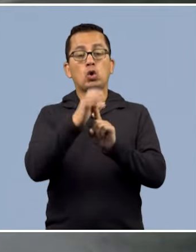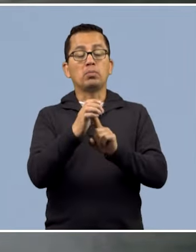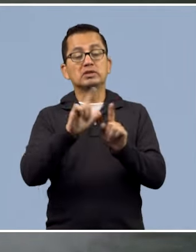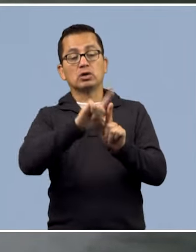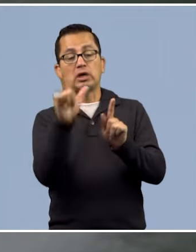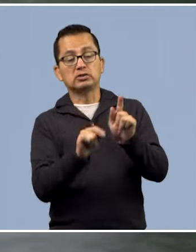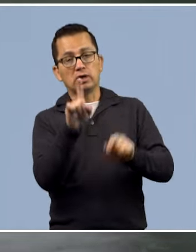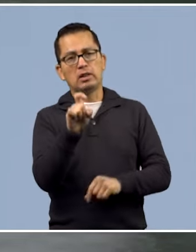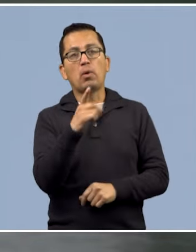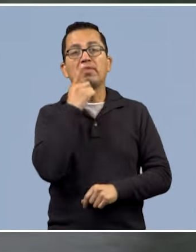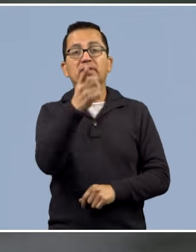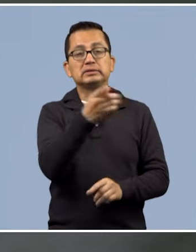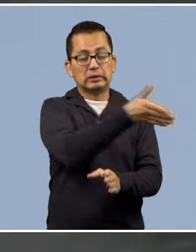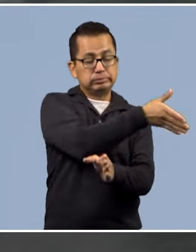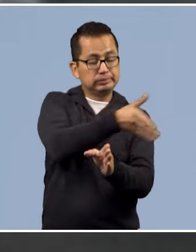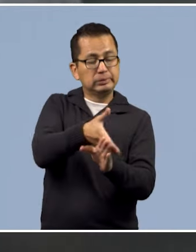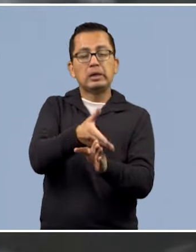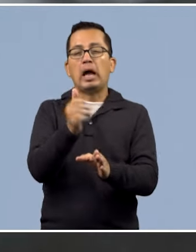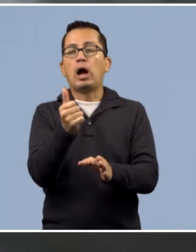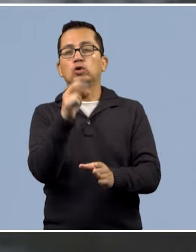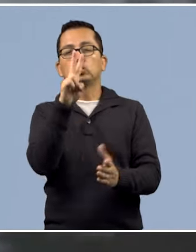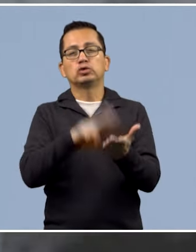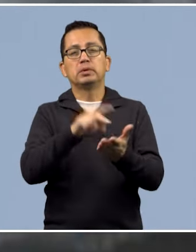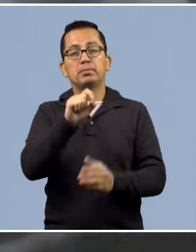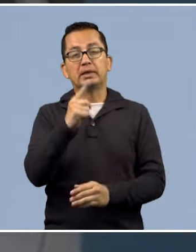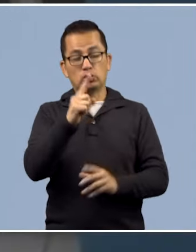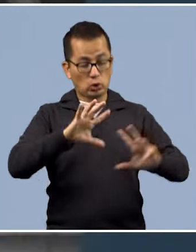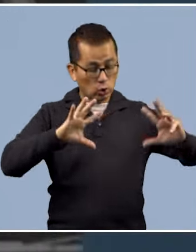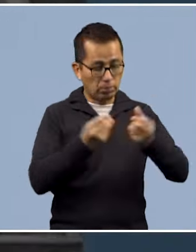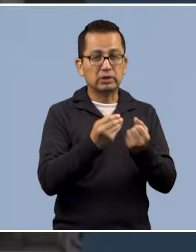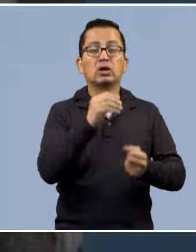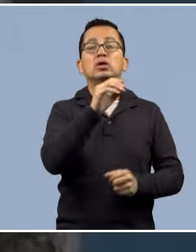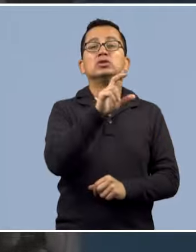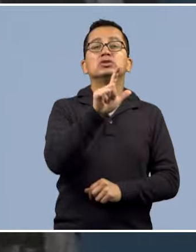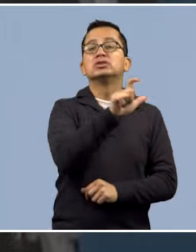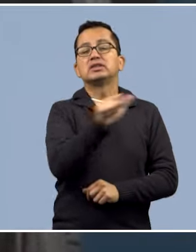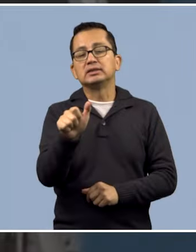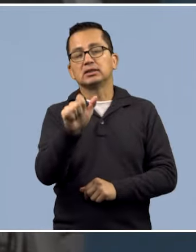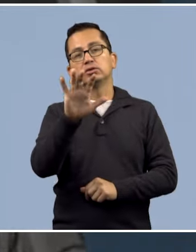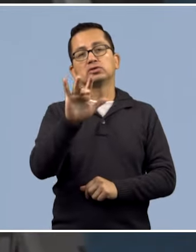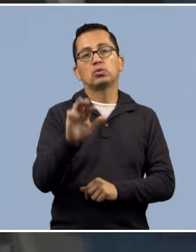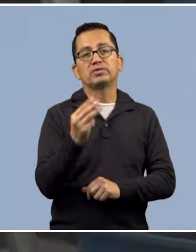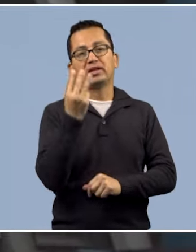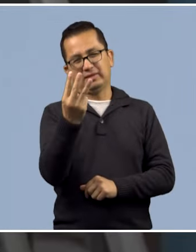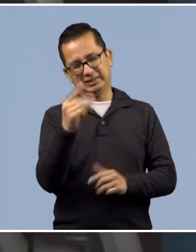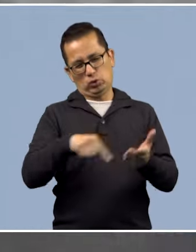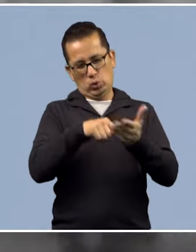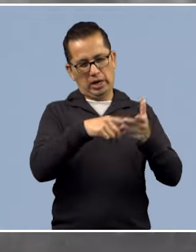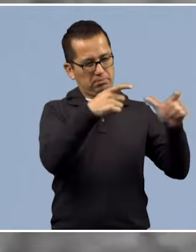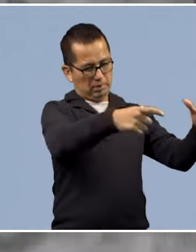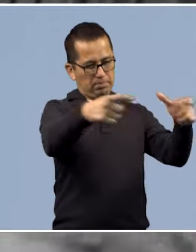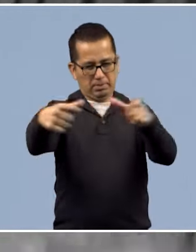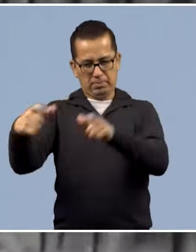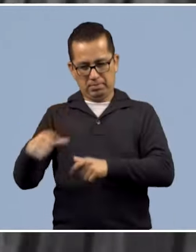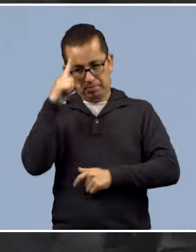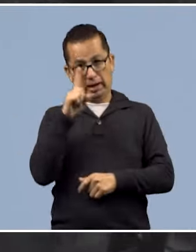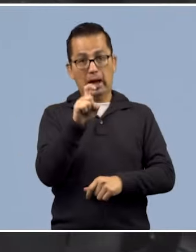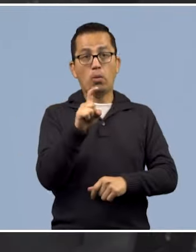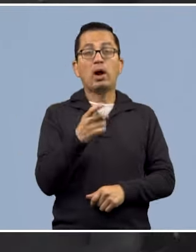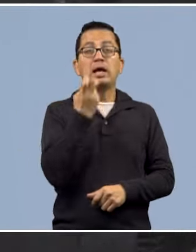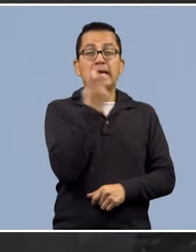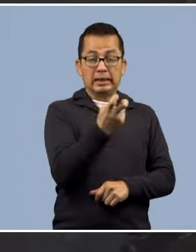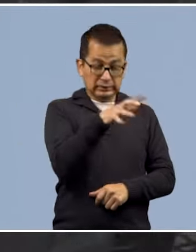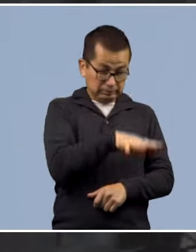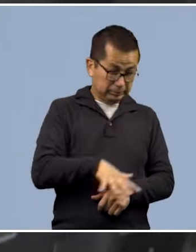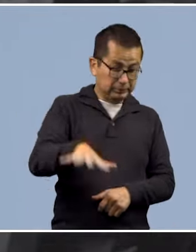del Agua, hasta agosto del 2021, en el país existen 653 acuíferos, de los cuales más de 150